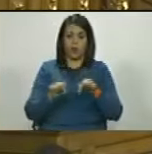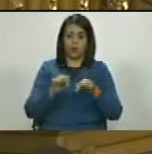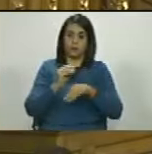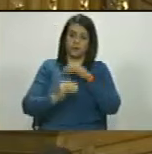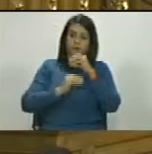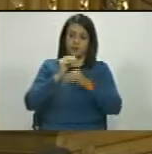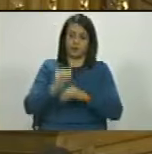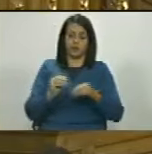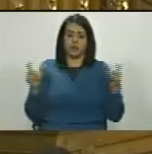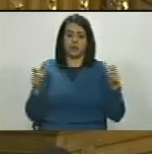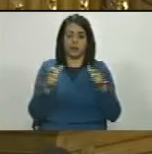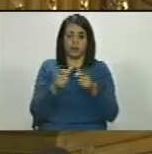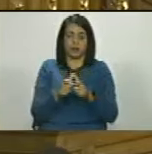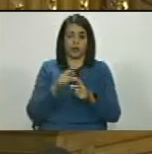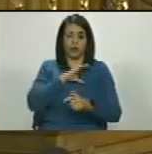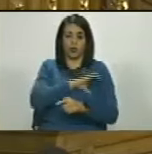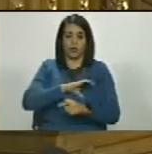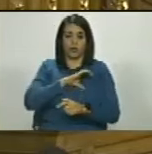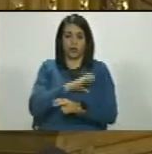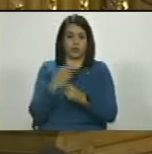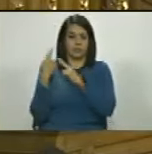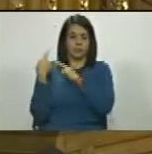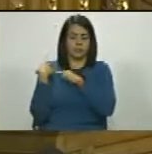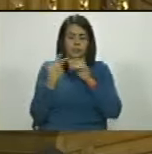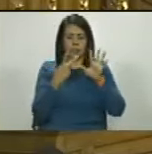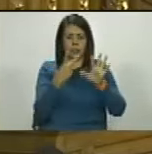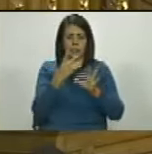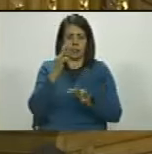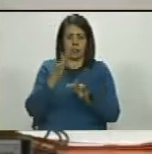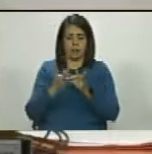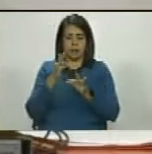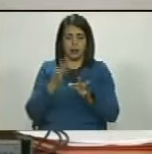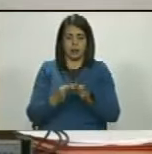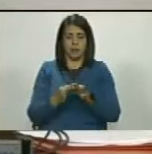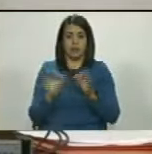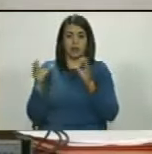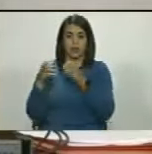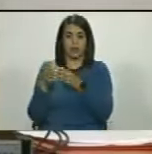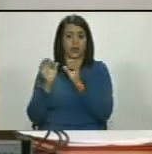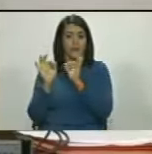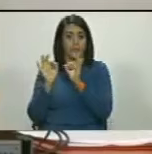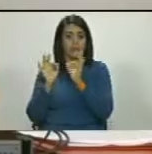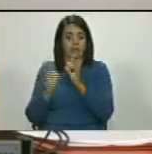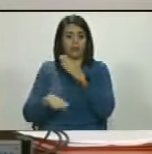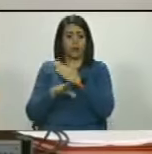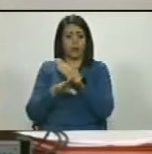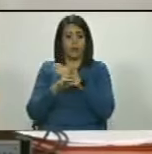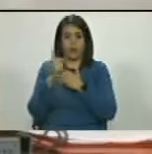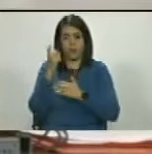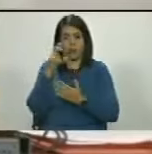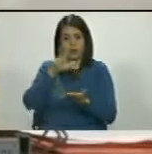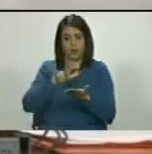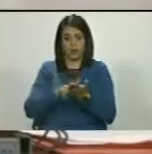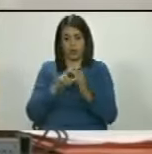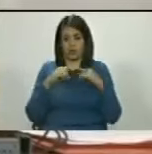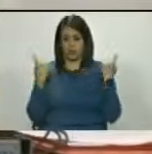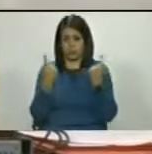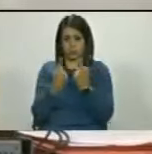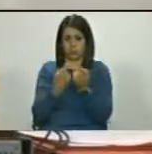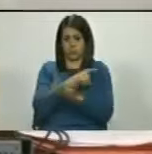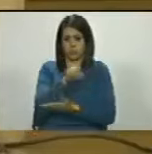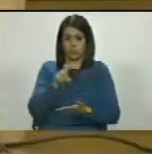correspondientes a las sesiones de la Comisión Delegada del 7 de septiembre y de las sesiones ordinarias que aún no han sido aprobadas por la plenaria.